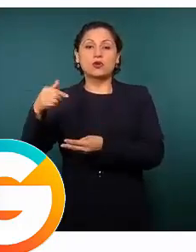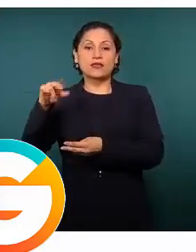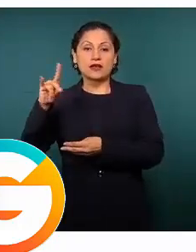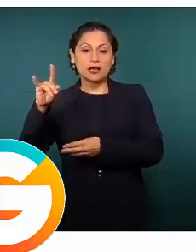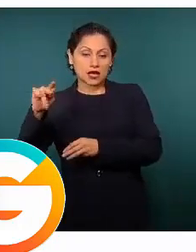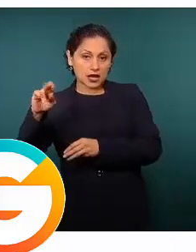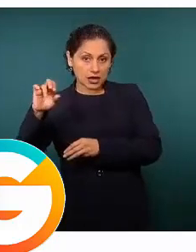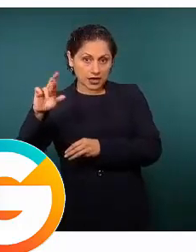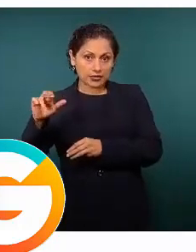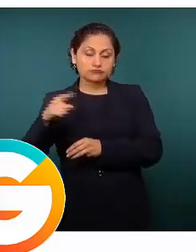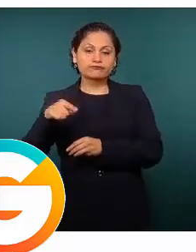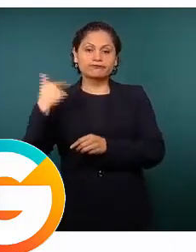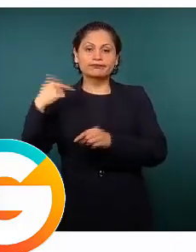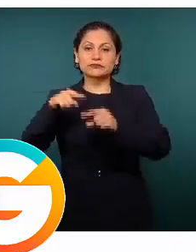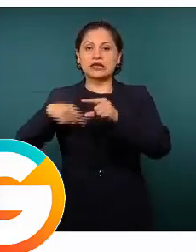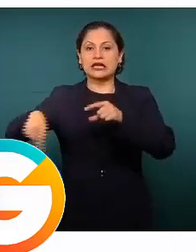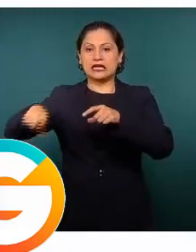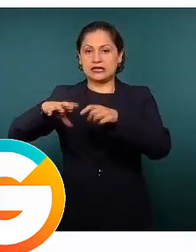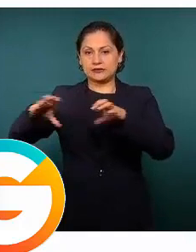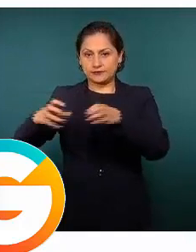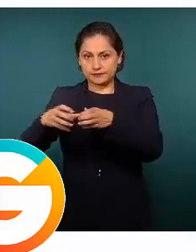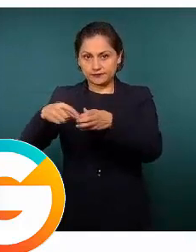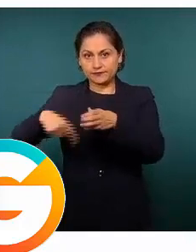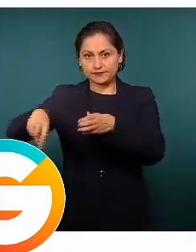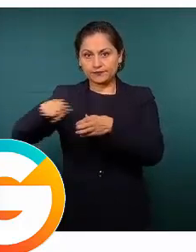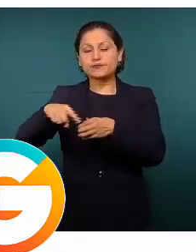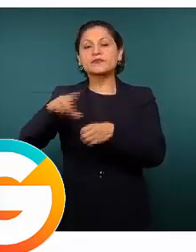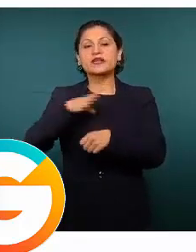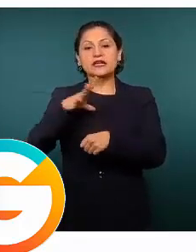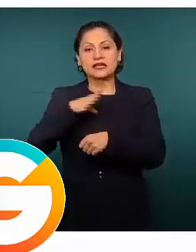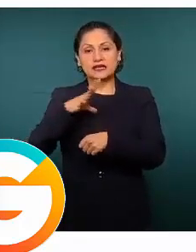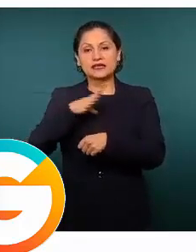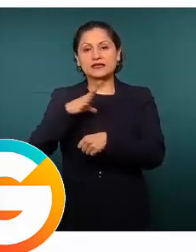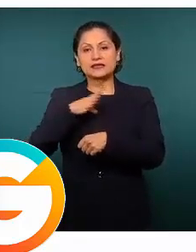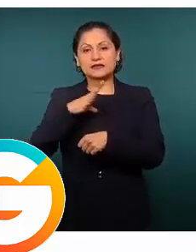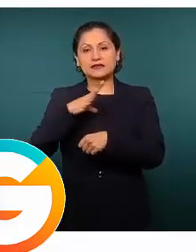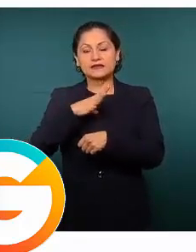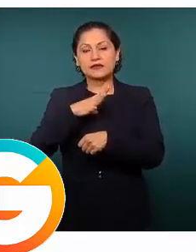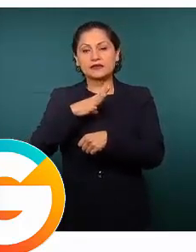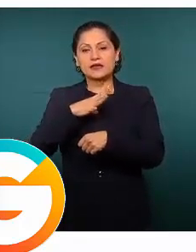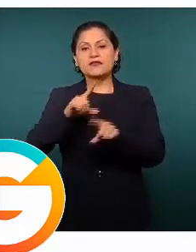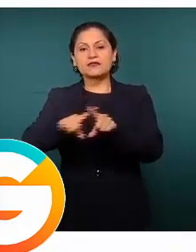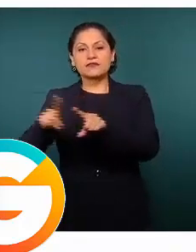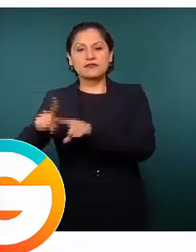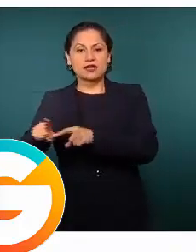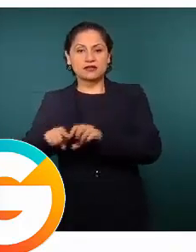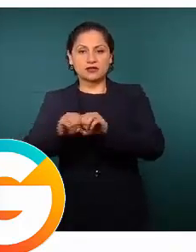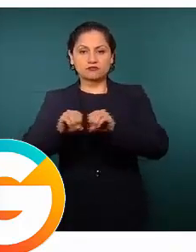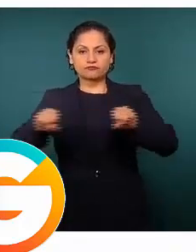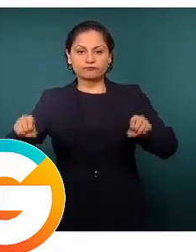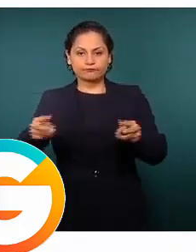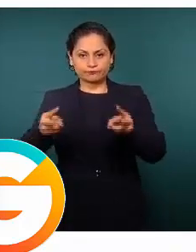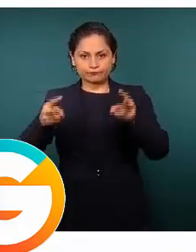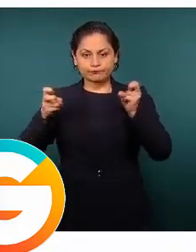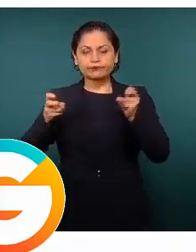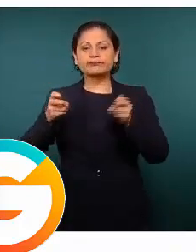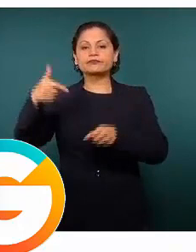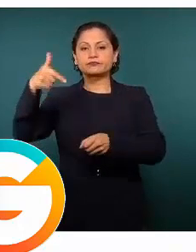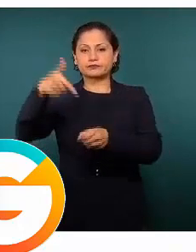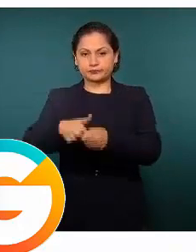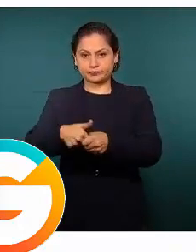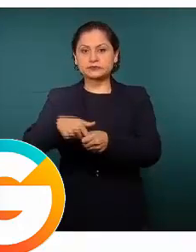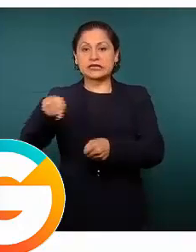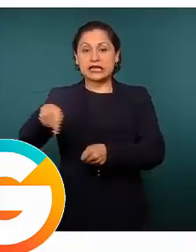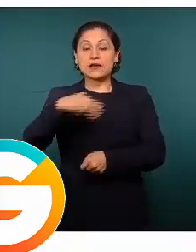y ahí están concentradas las tomas clandestinas. La mayor cantidad de tomas clandestinas son en los municipios